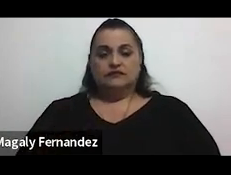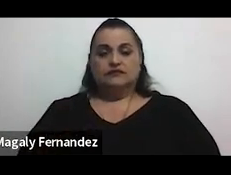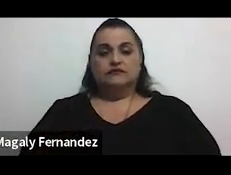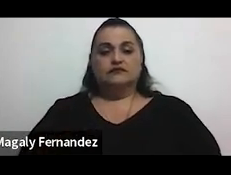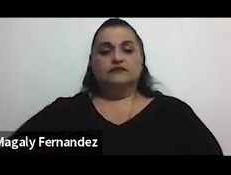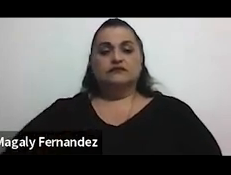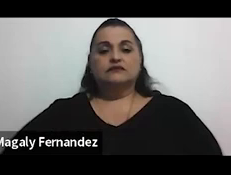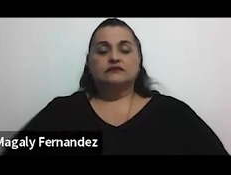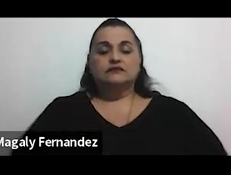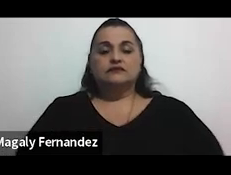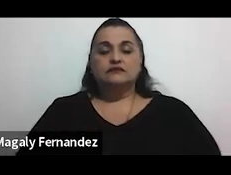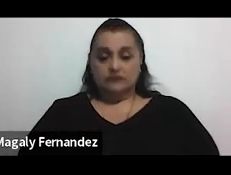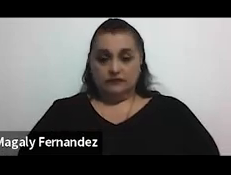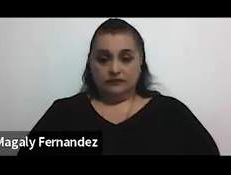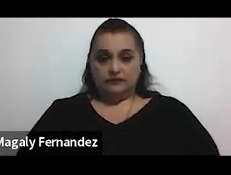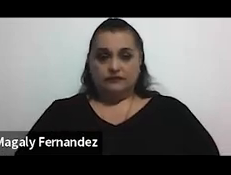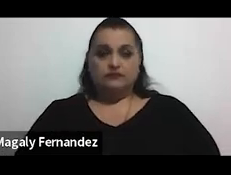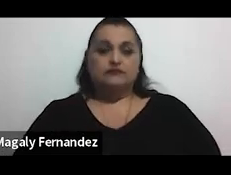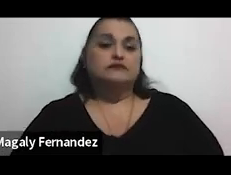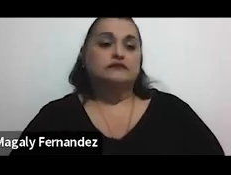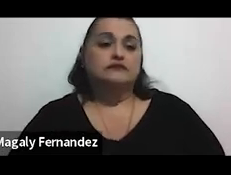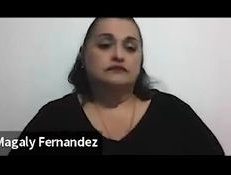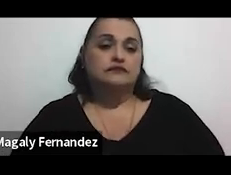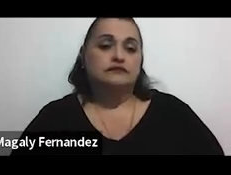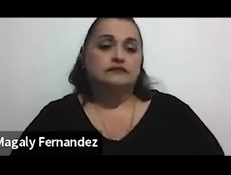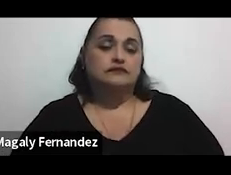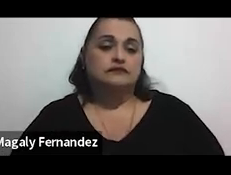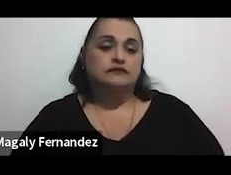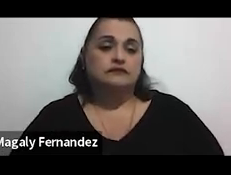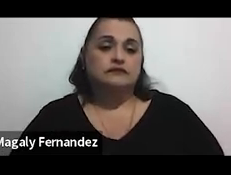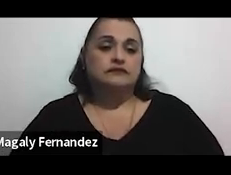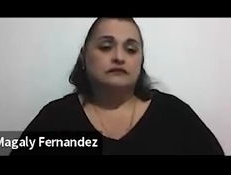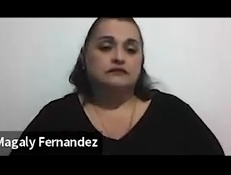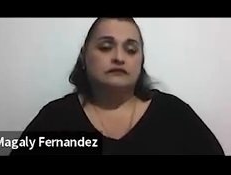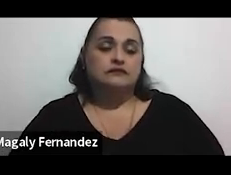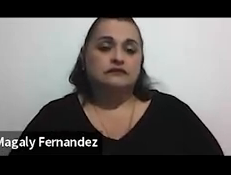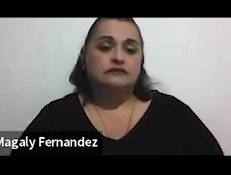Vamos a ver un momentito para ver quién más puede contestar.